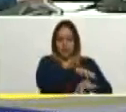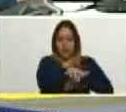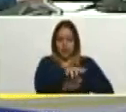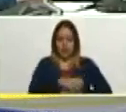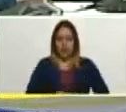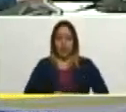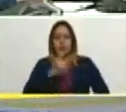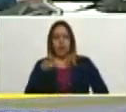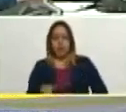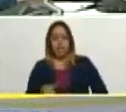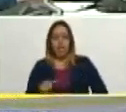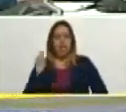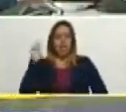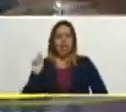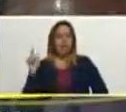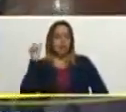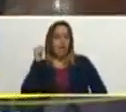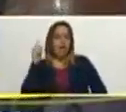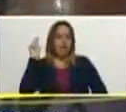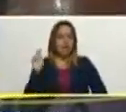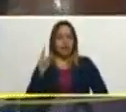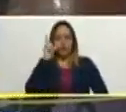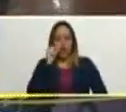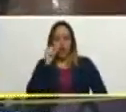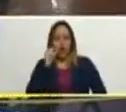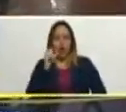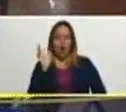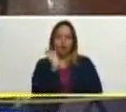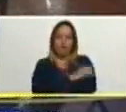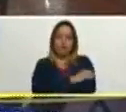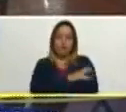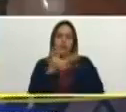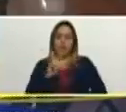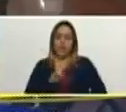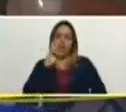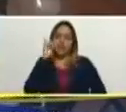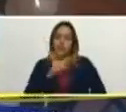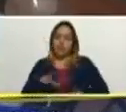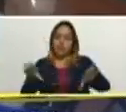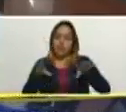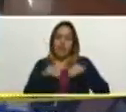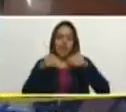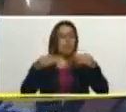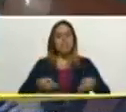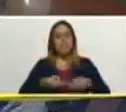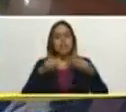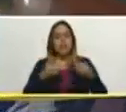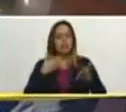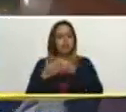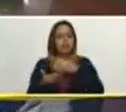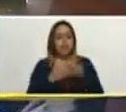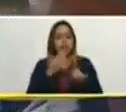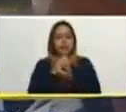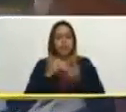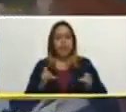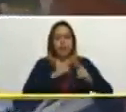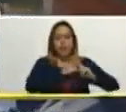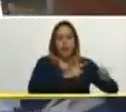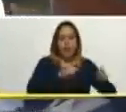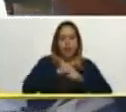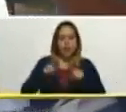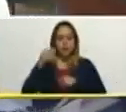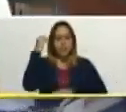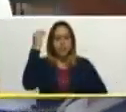y las diputadas y diputados de la oposición venezolana, hay que reconocer que siempre, independientemente de posiciones diferentes,